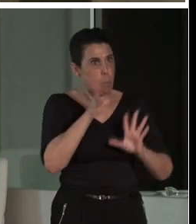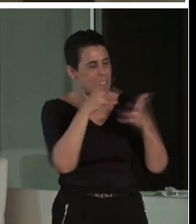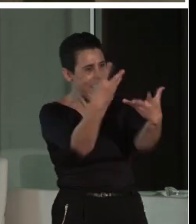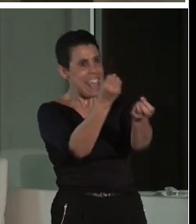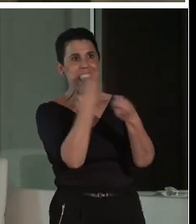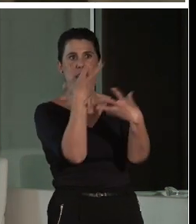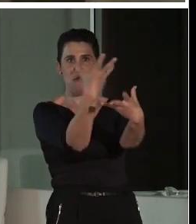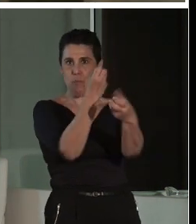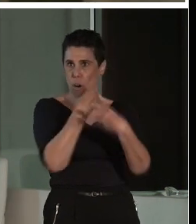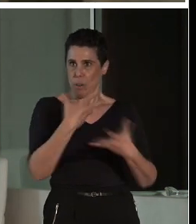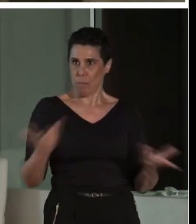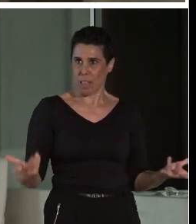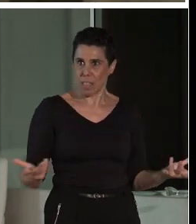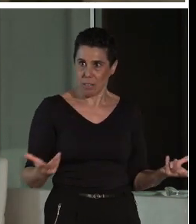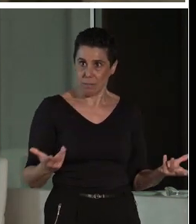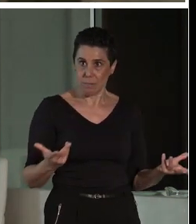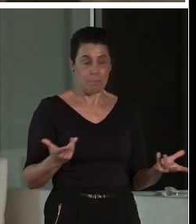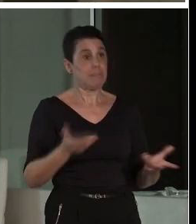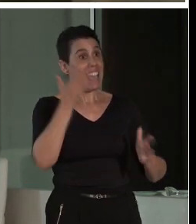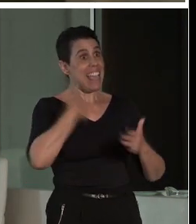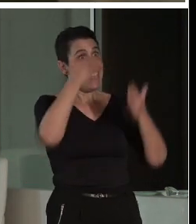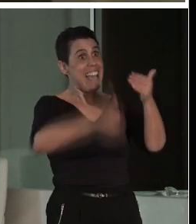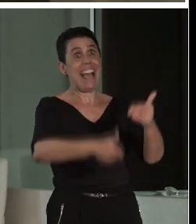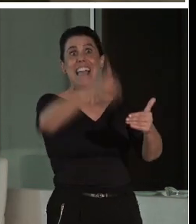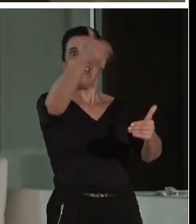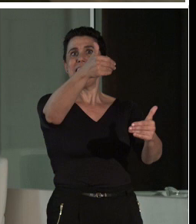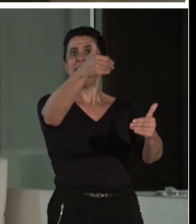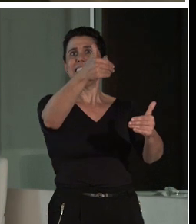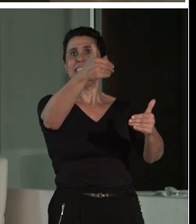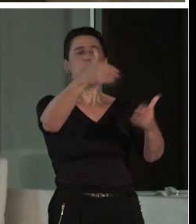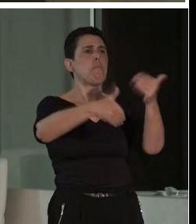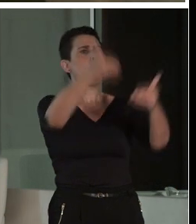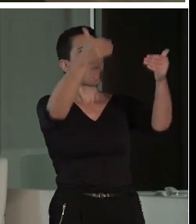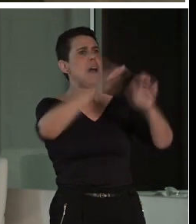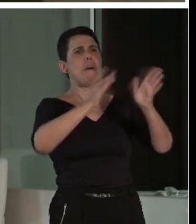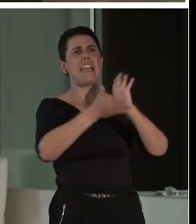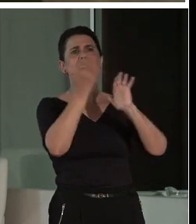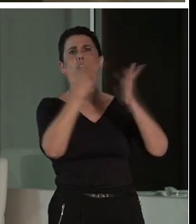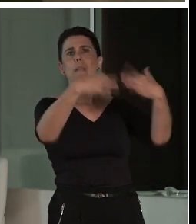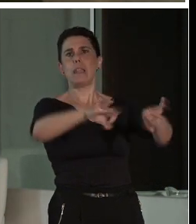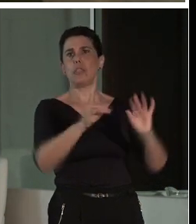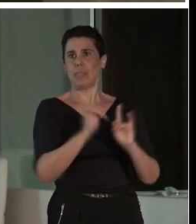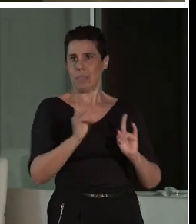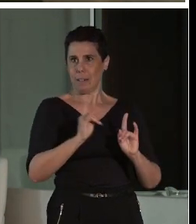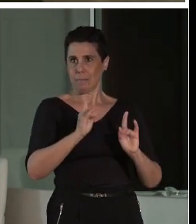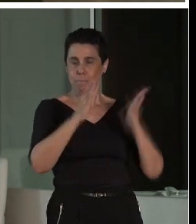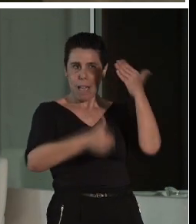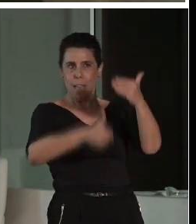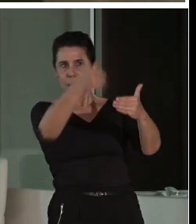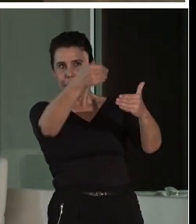consumidor. Ya esa valla es un elemento que te ayuda a entender el valor que tiene esa